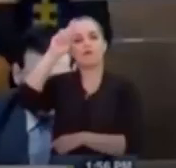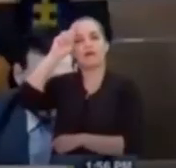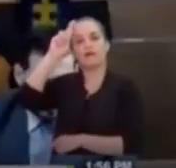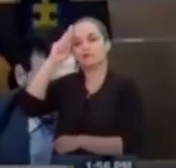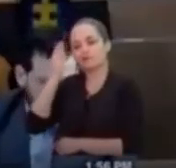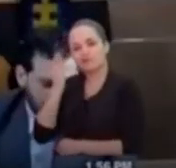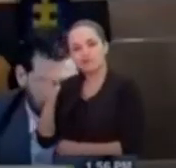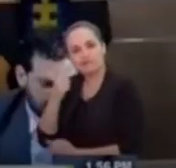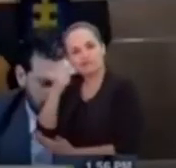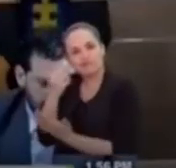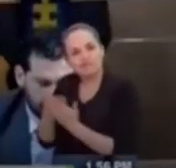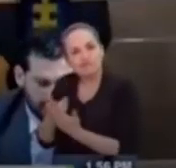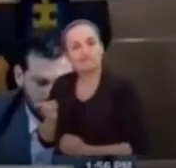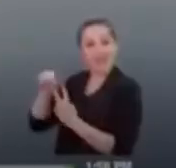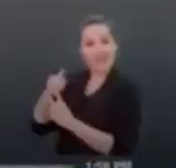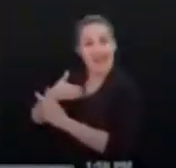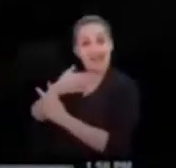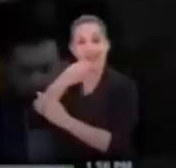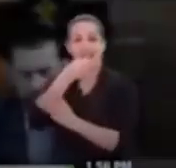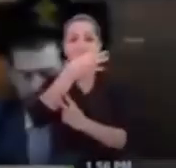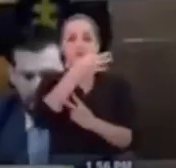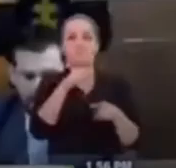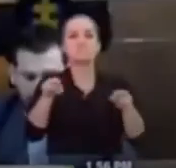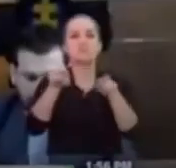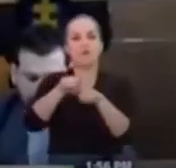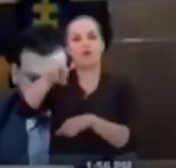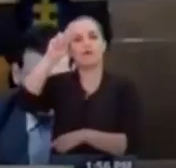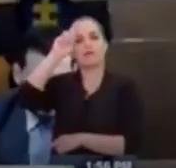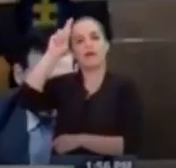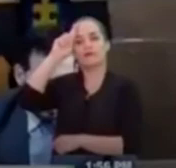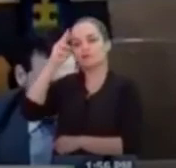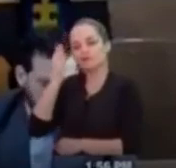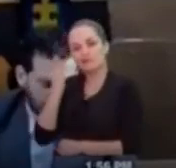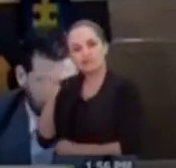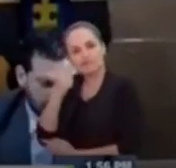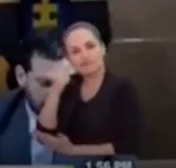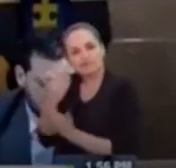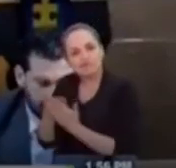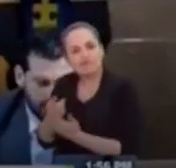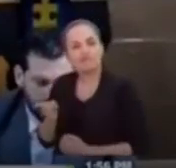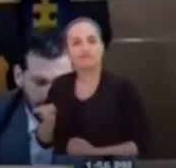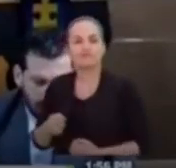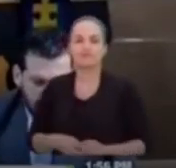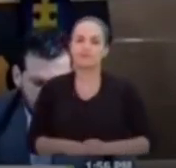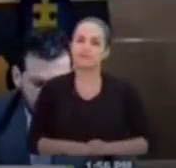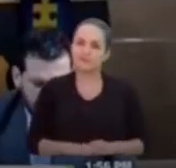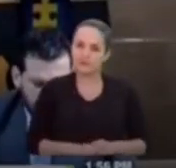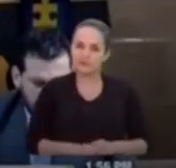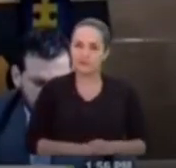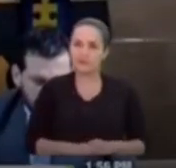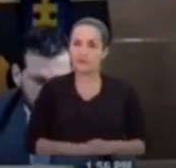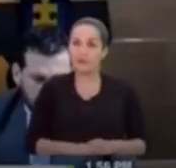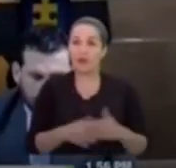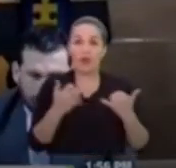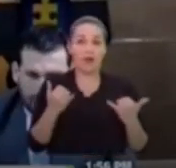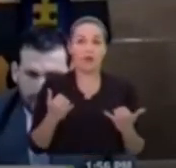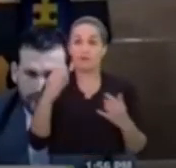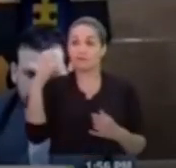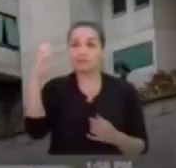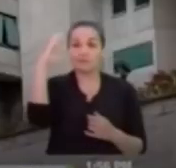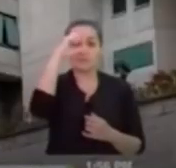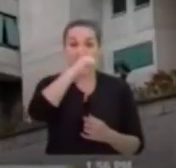funcionarios de que la instalaran, requiriendo a los funcionarios de que la instalaran su